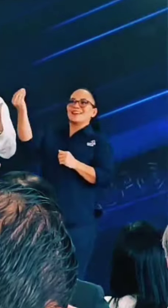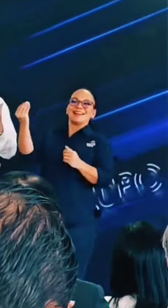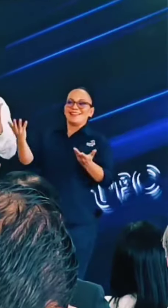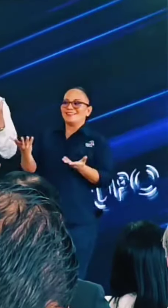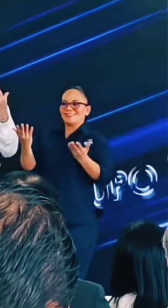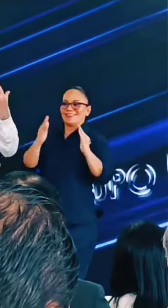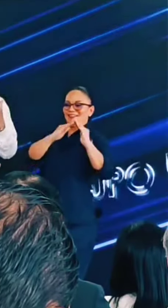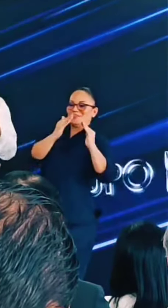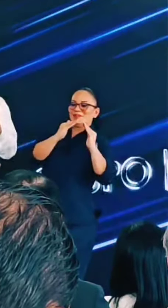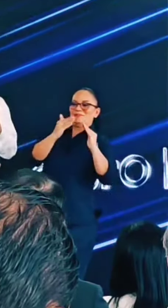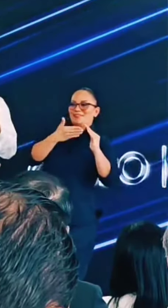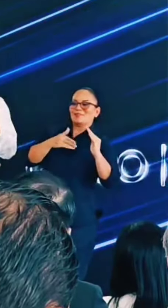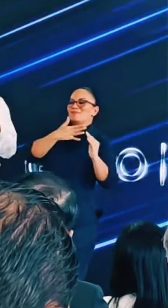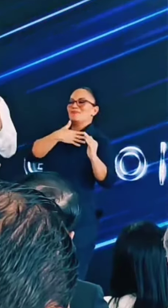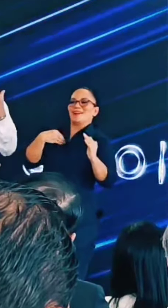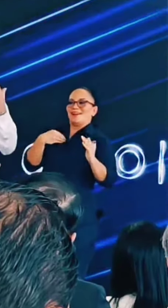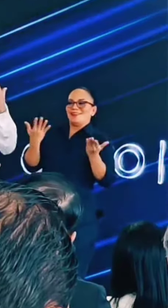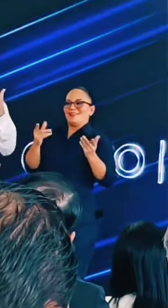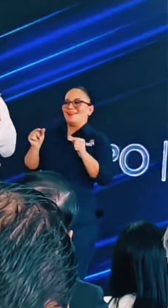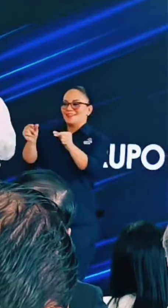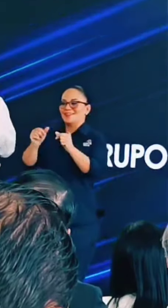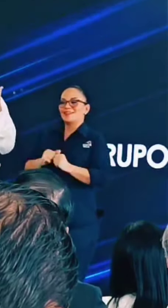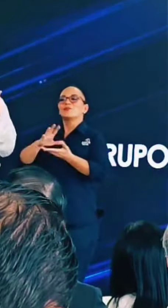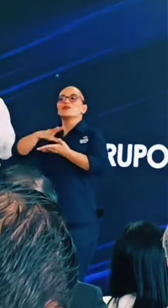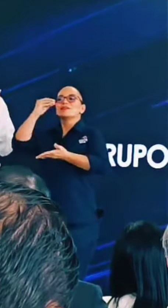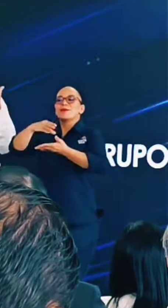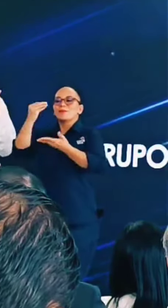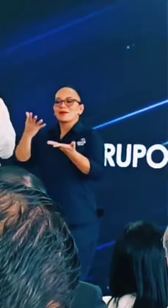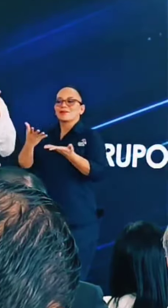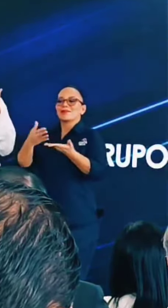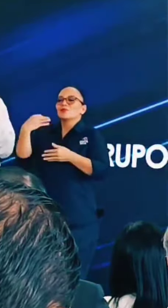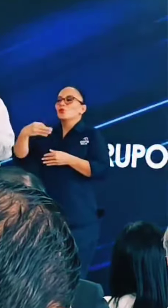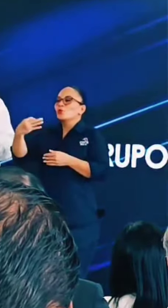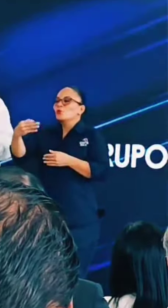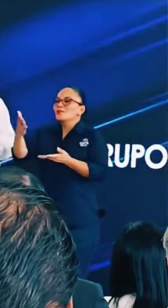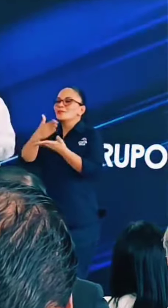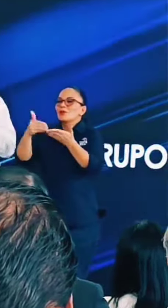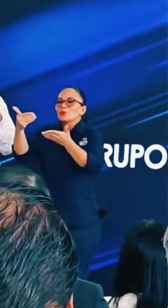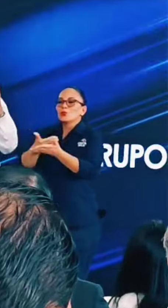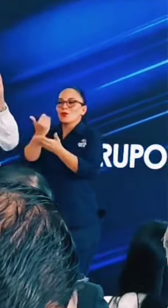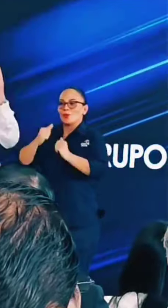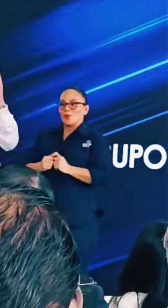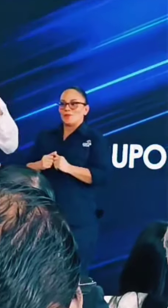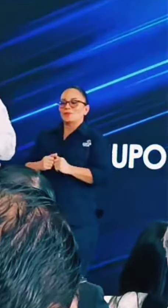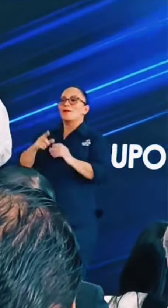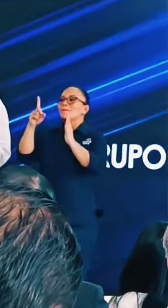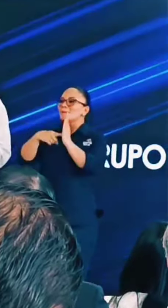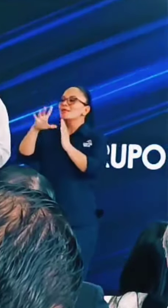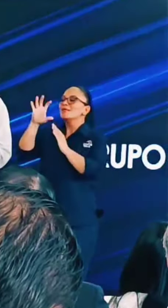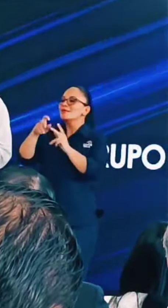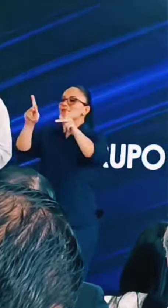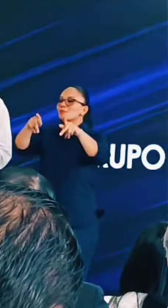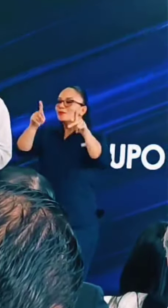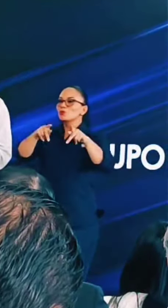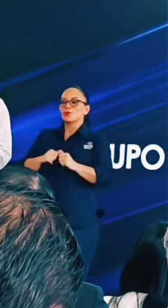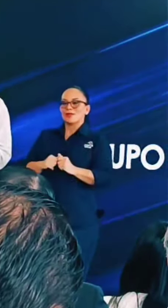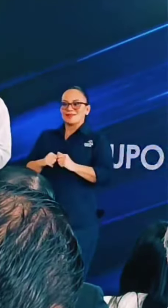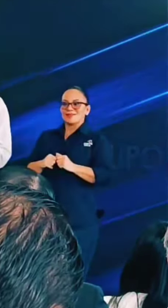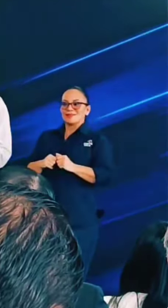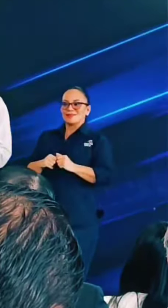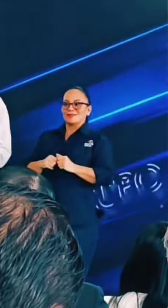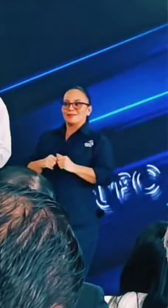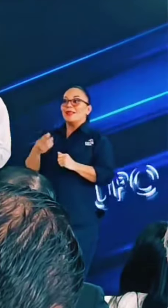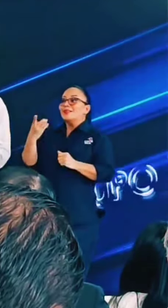de gira, porque se aprende todos los días algo nuevo. 1.500 personas de 700.